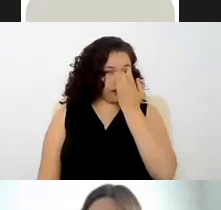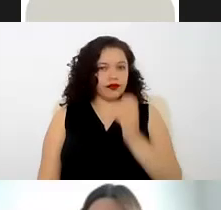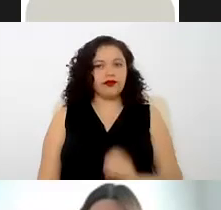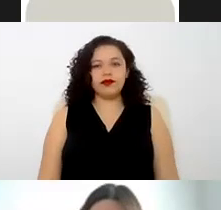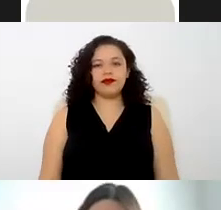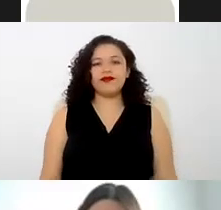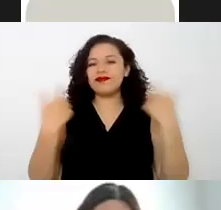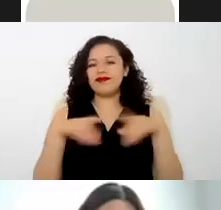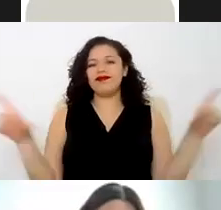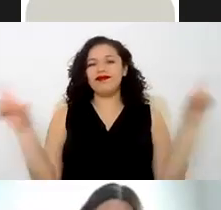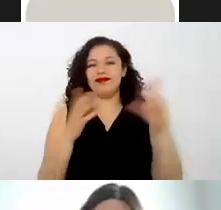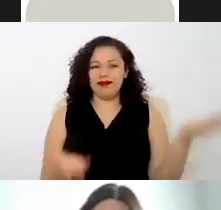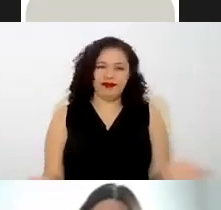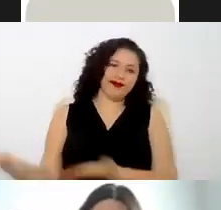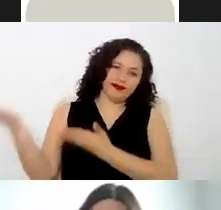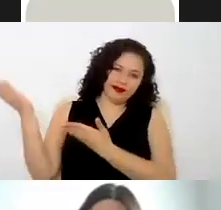Listo. Adelante.